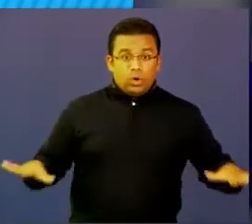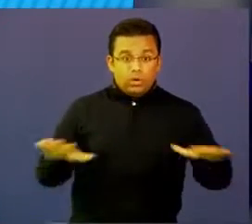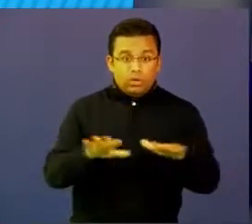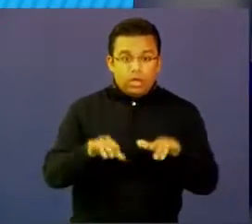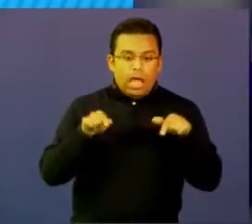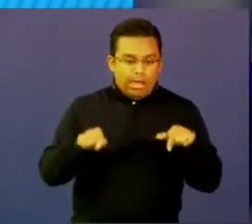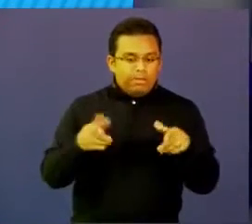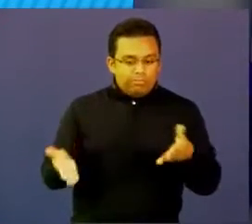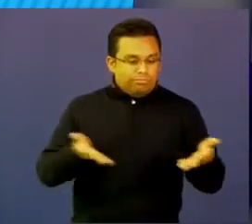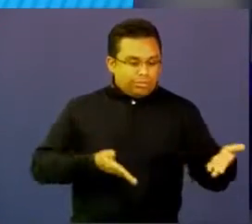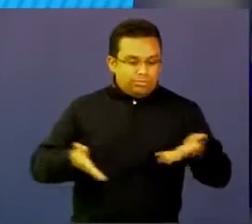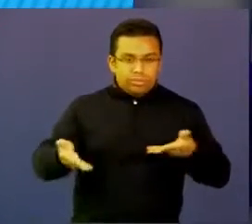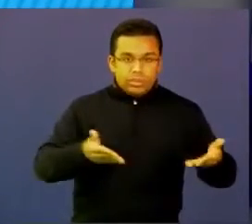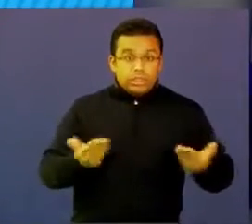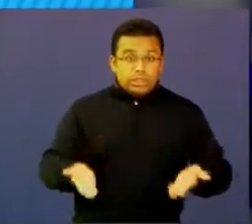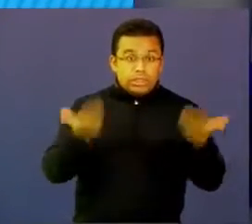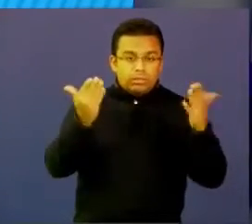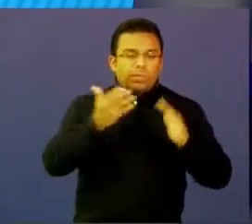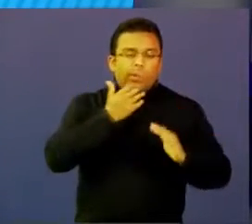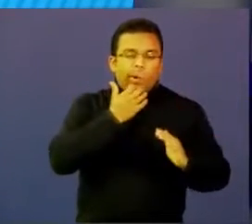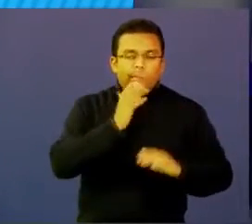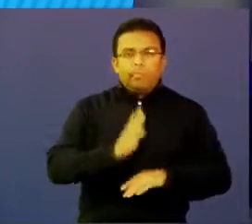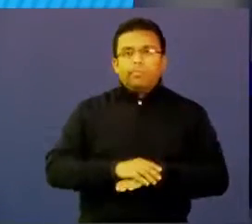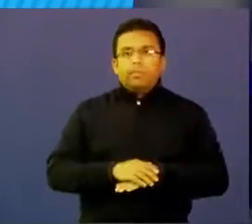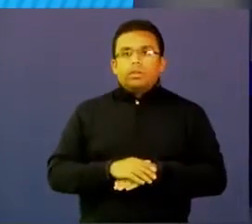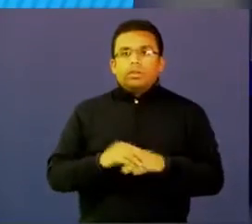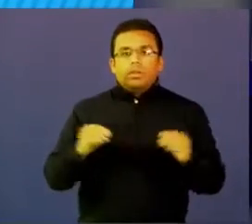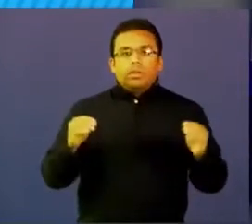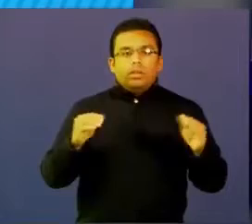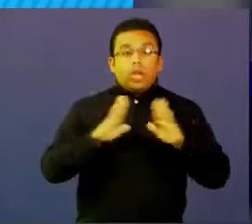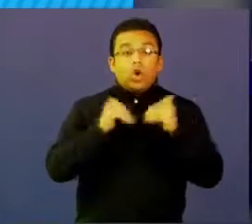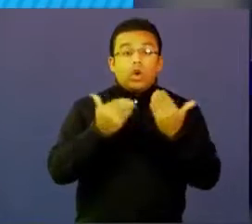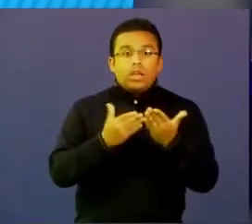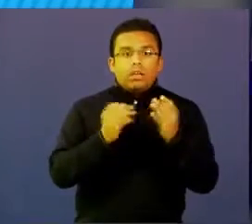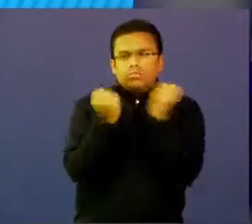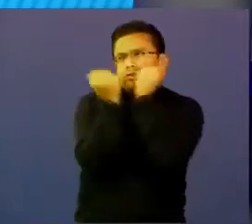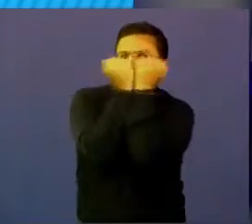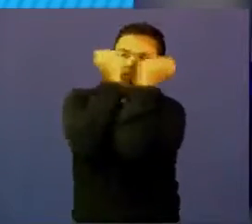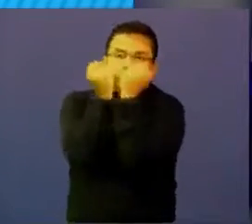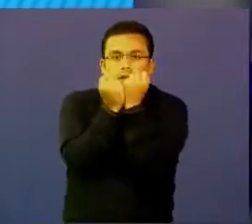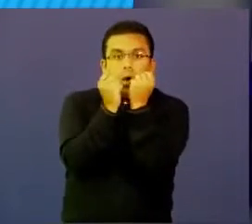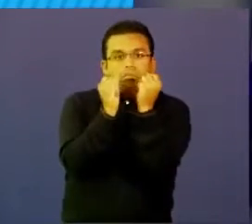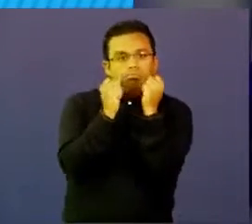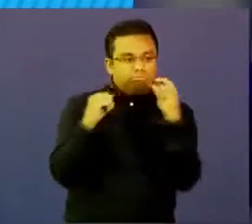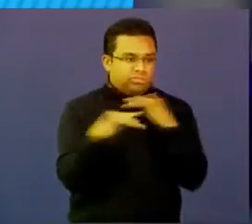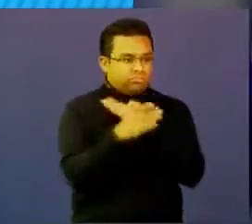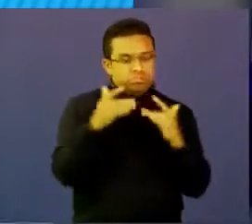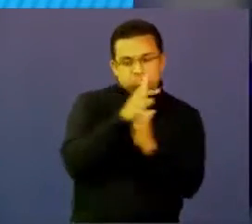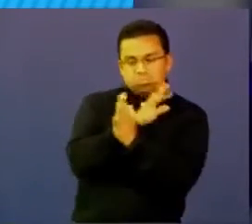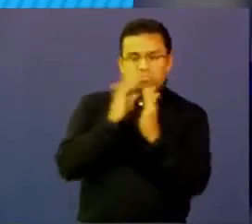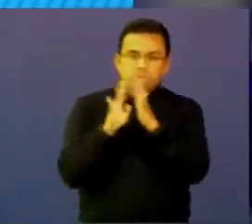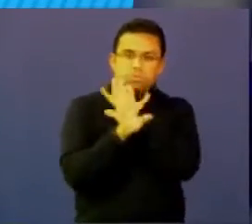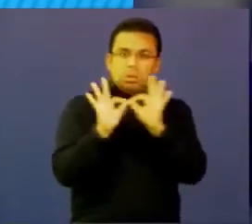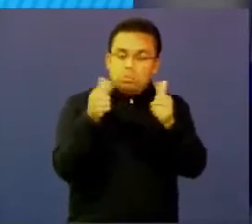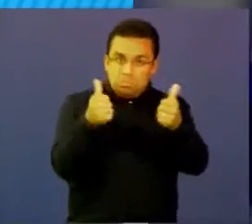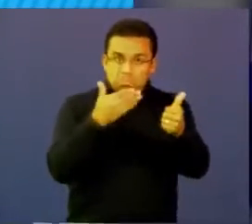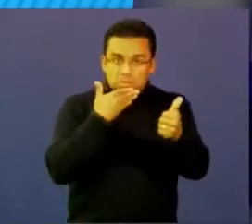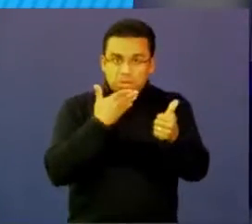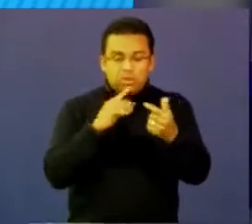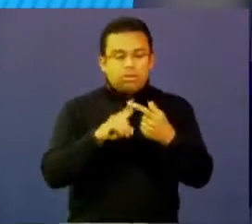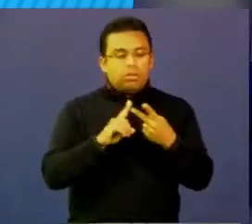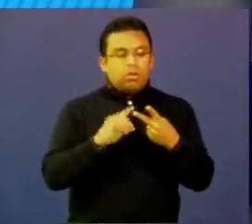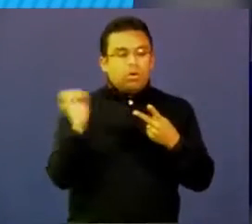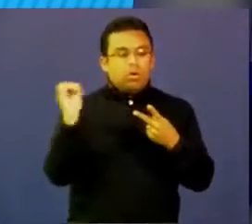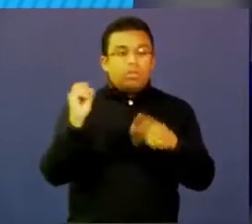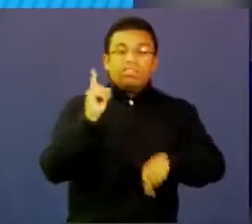y mejoramos por ejemplo la circulación dentro del colegio o mejoramos los momentos de esparcimiento o